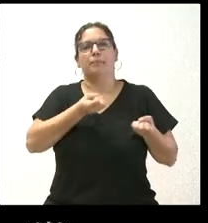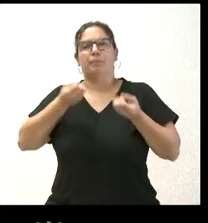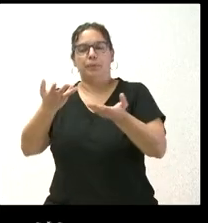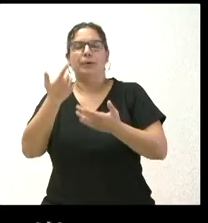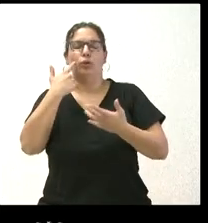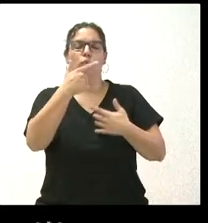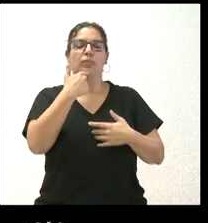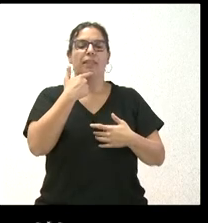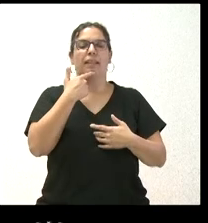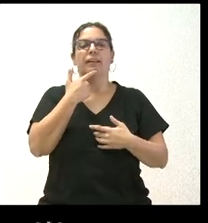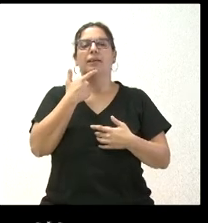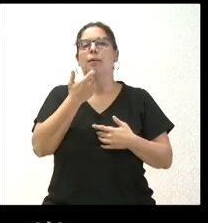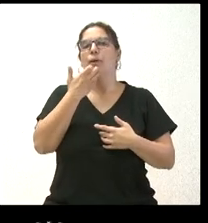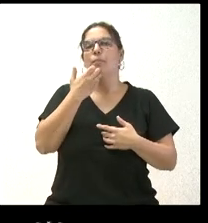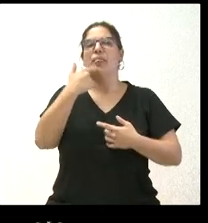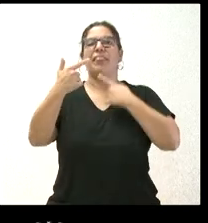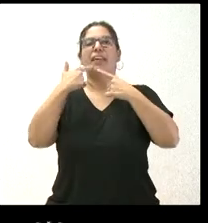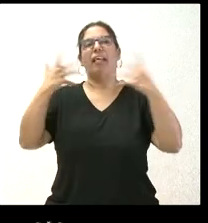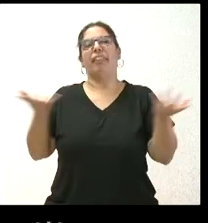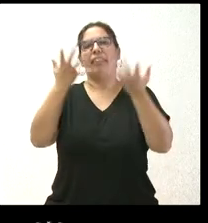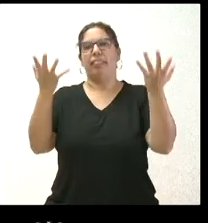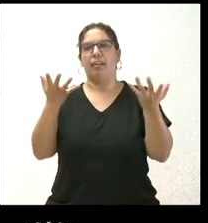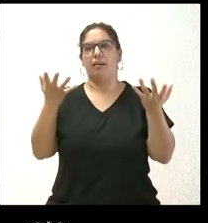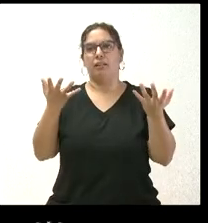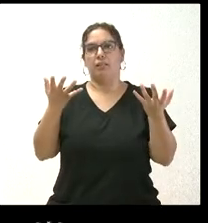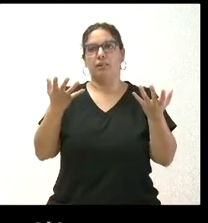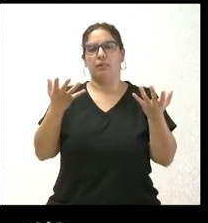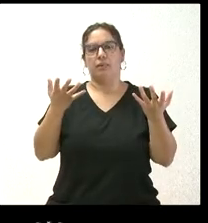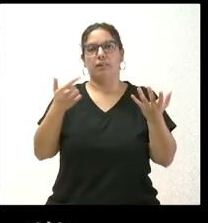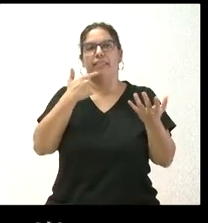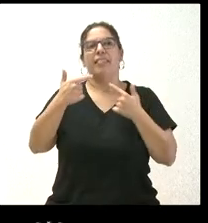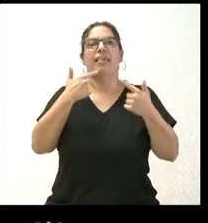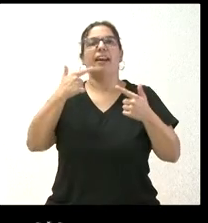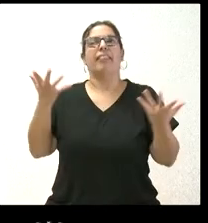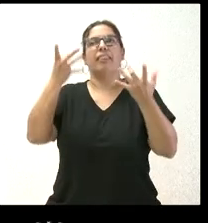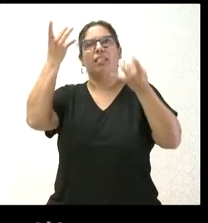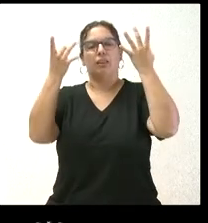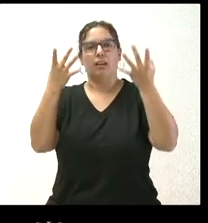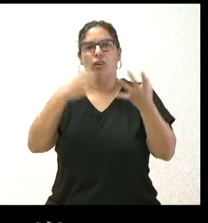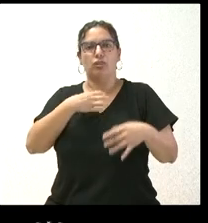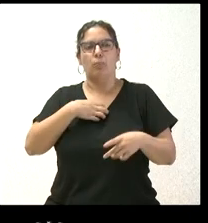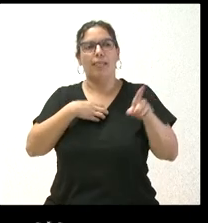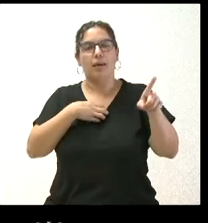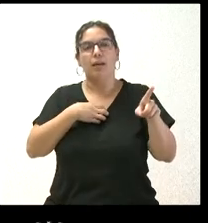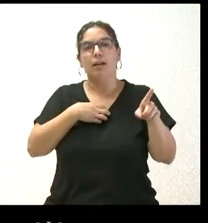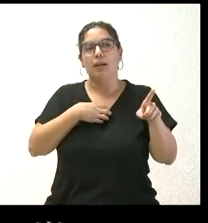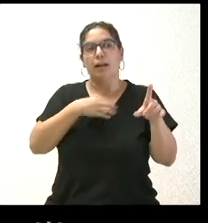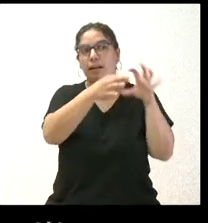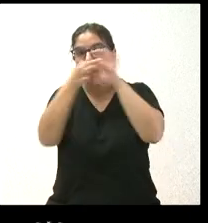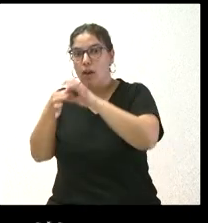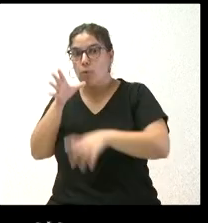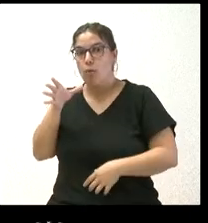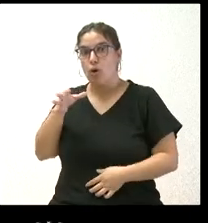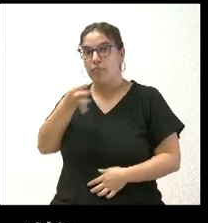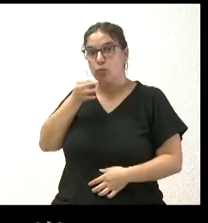Cuando habla de frivolidades, para no ser nosotros quienes tengamos que decir a quién se dirige, ¿podemos entender que lo manifestado ayer por el consejero es